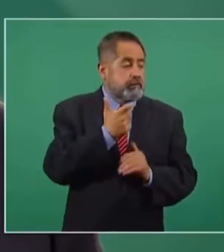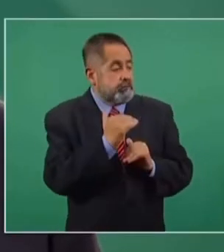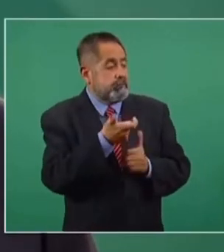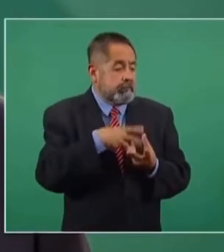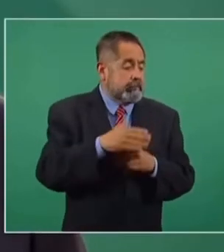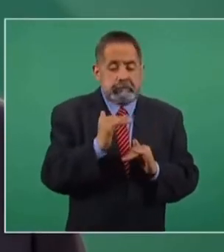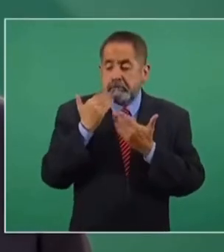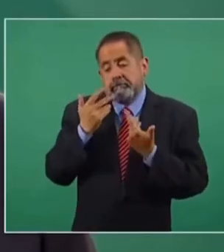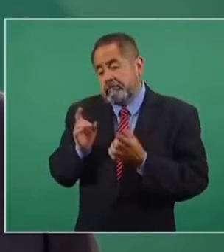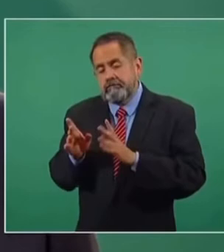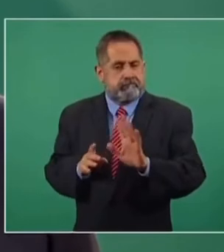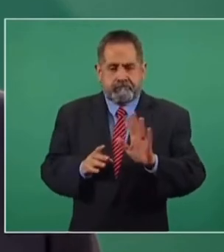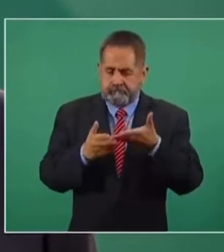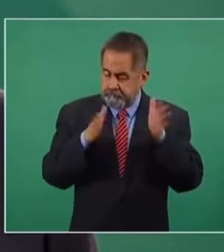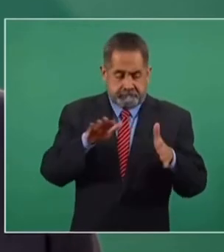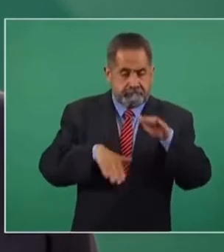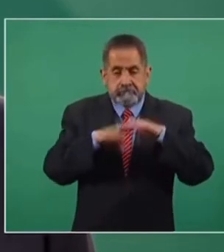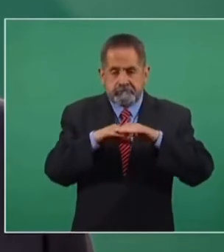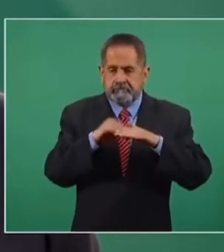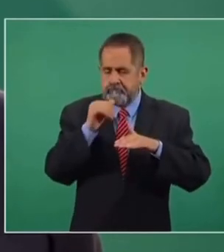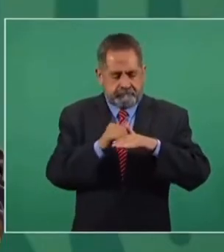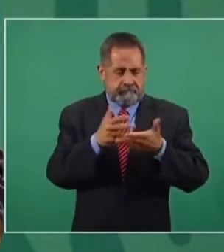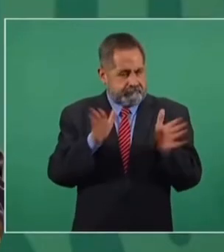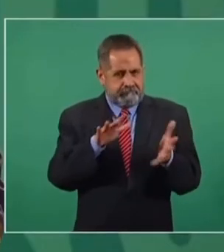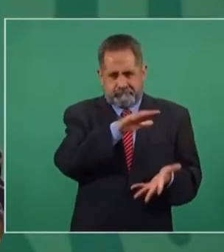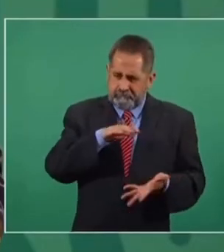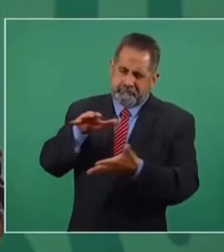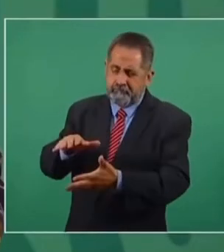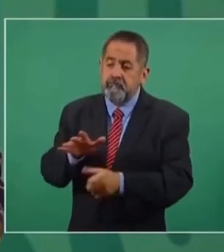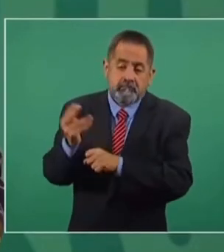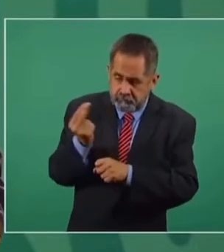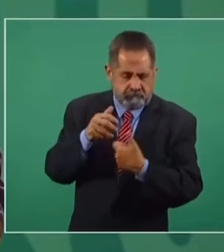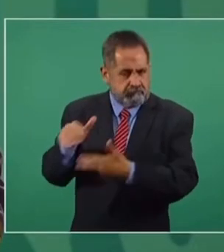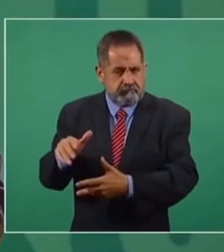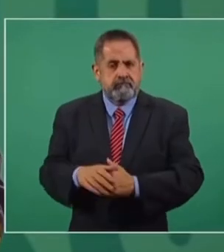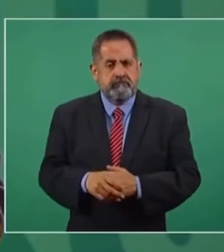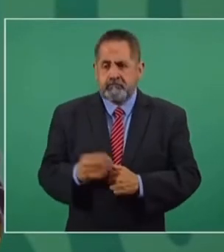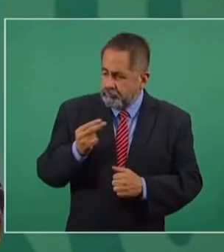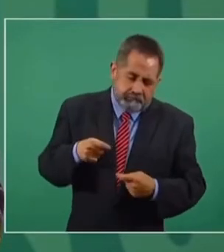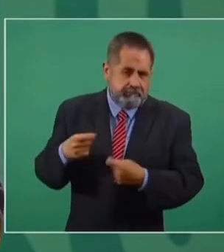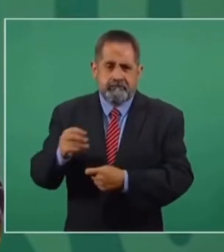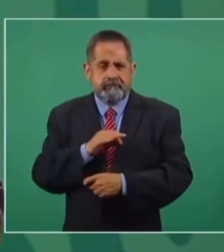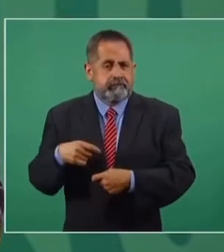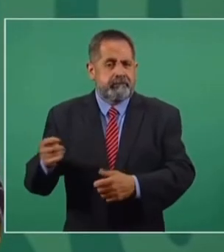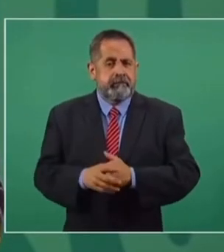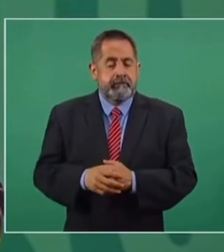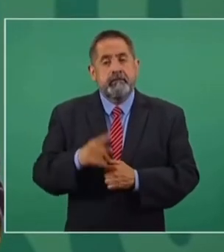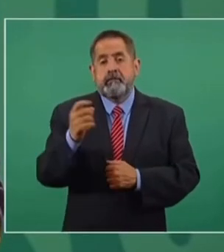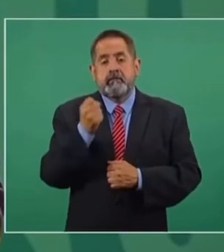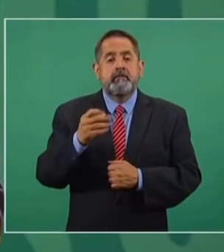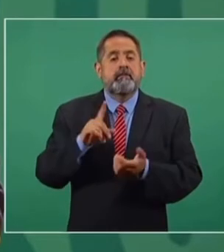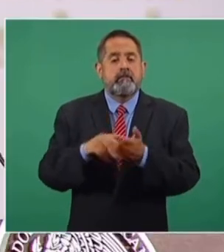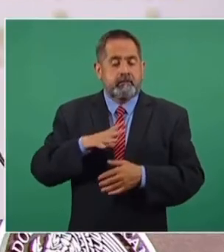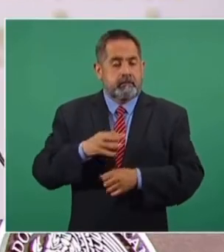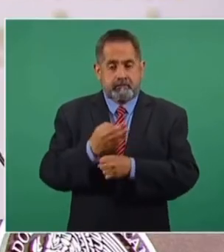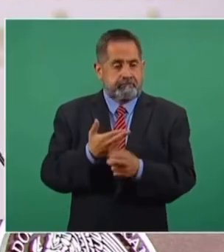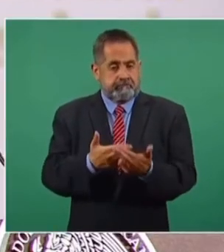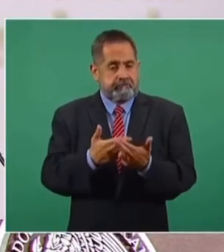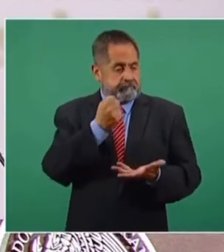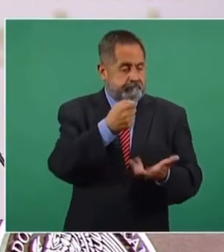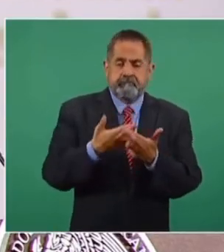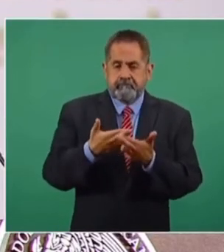techo financiero. No hay límite, es lo que se necesite, lo que se requiere. Afortunadamente, tenemos